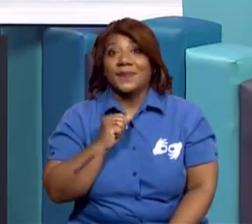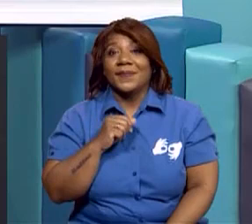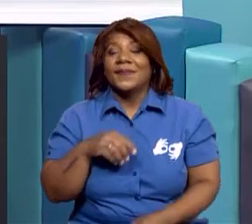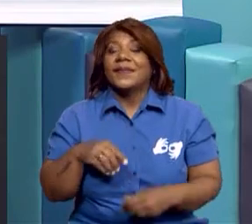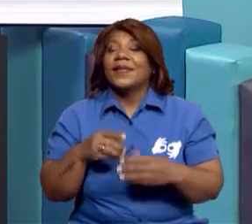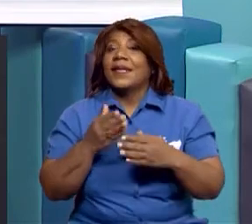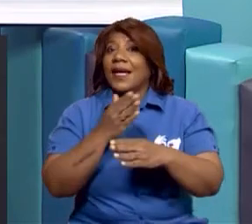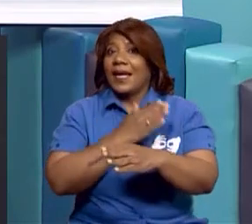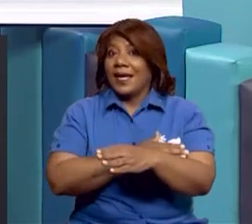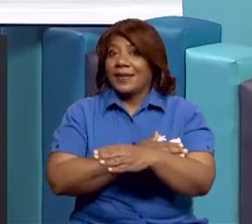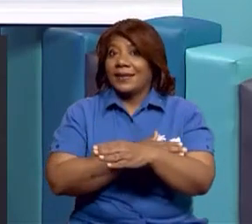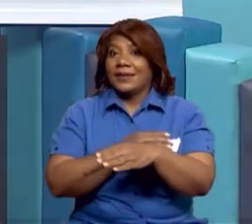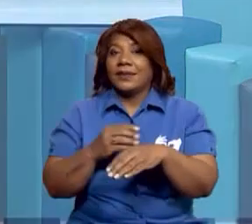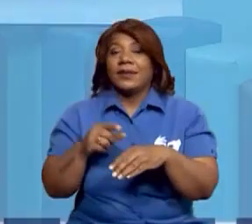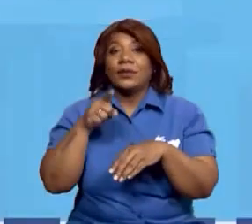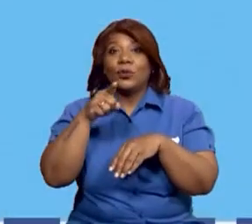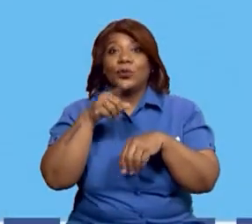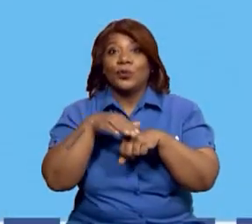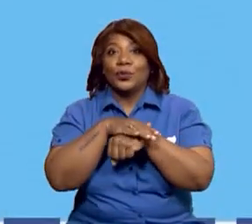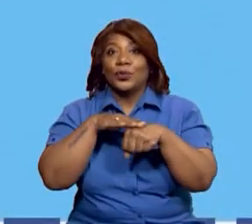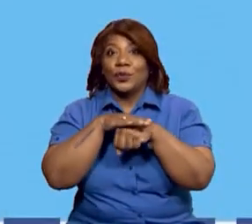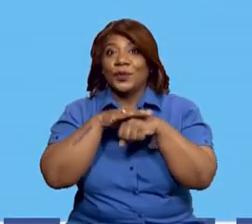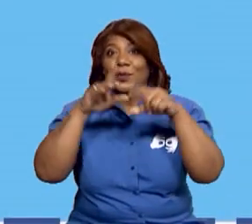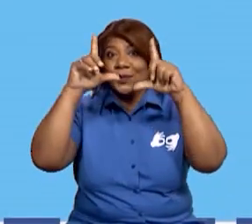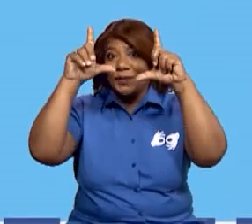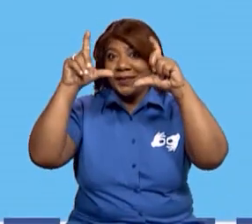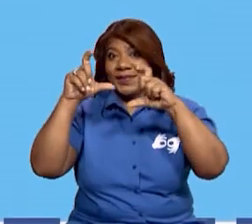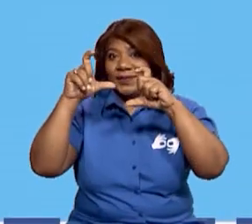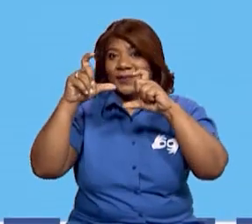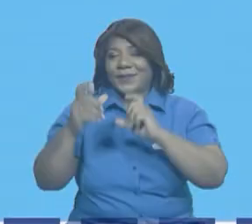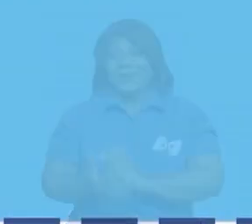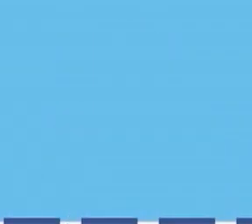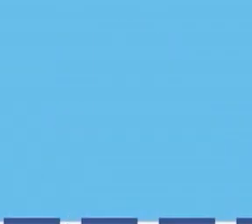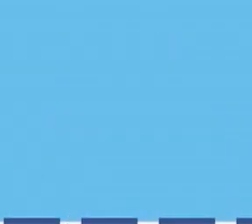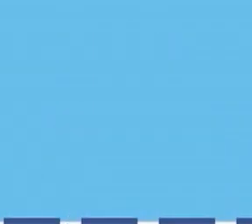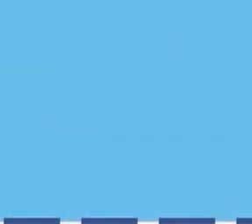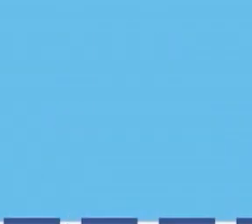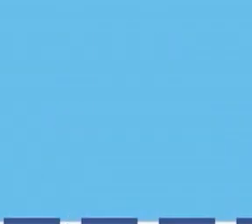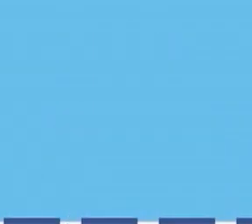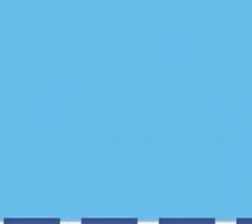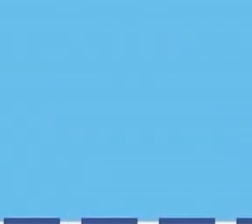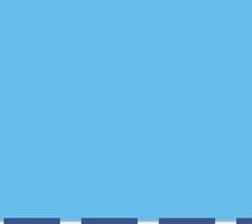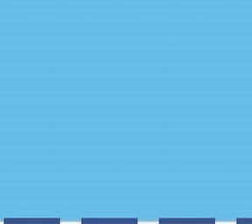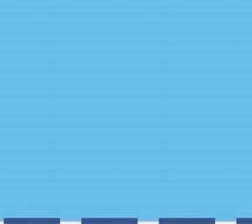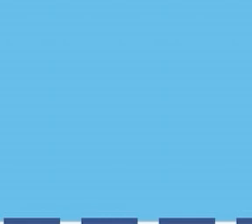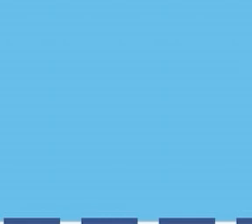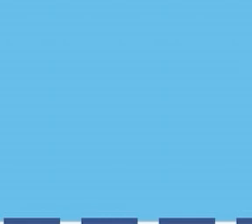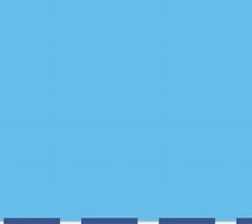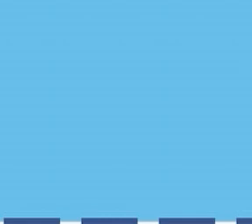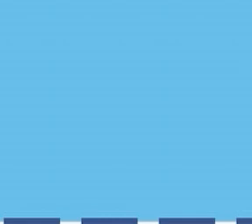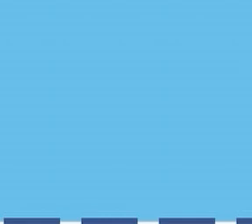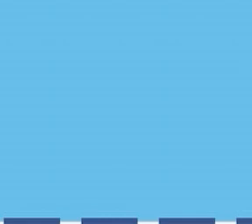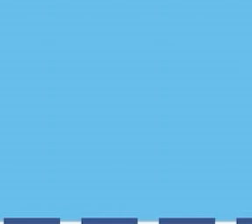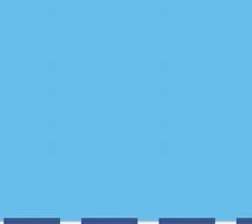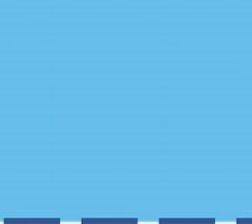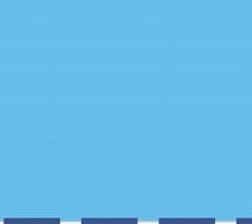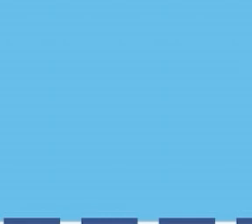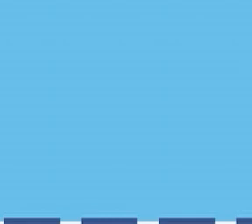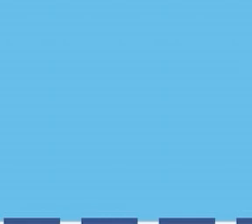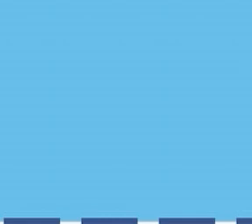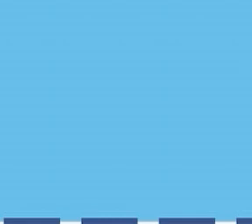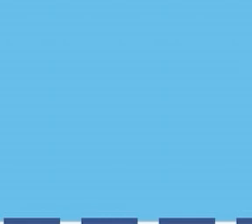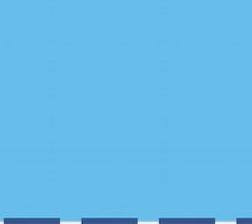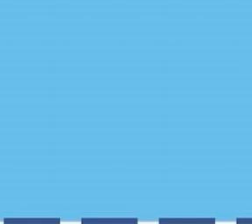del día de hoy, vamos a tomarle una captura de pantalla al link que ves aquí en pantalla. Este link vamos a ir reforzando esas